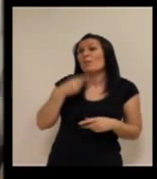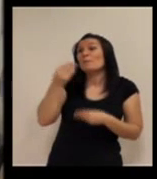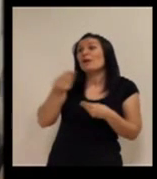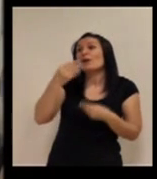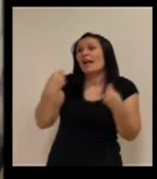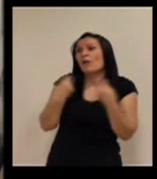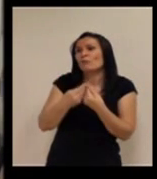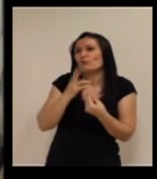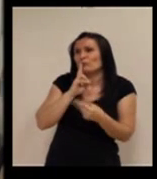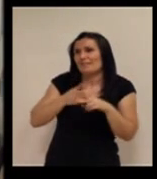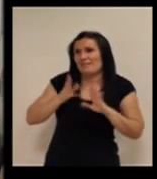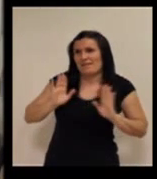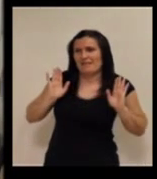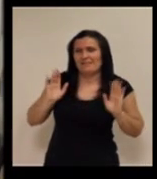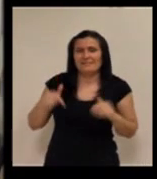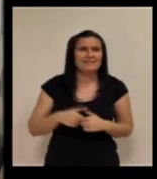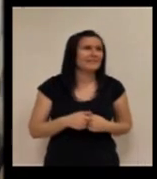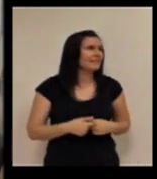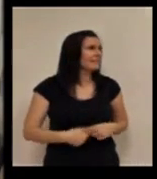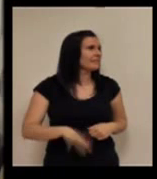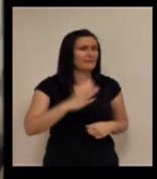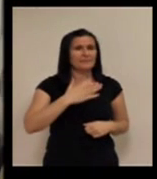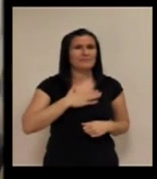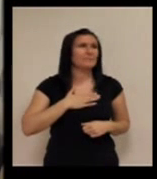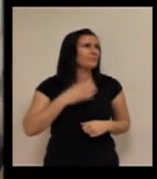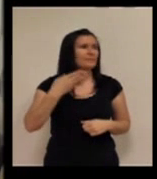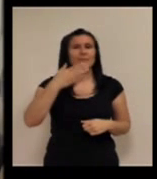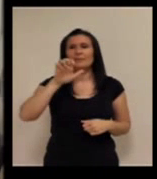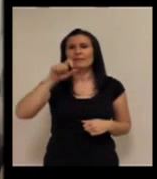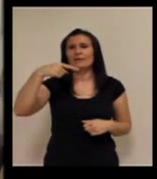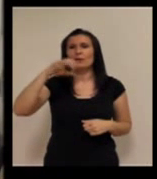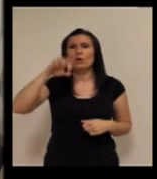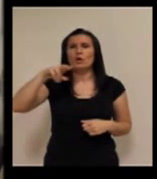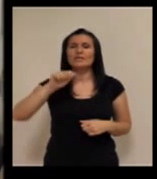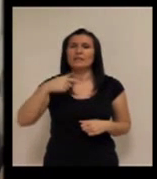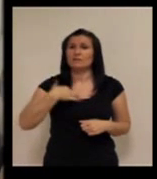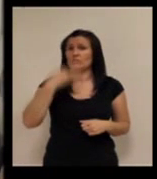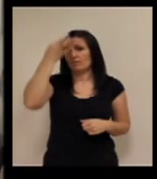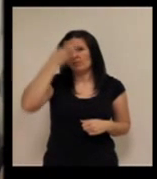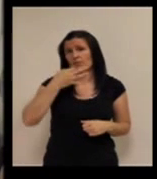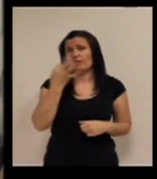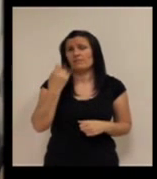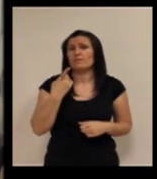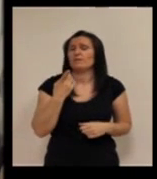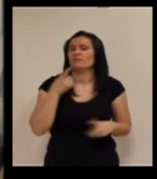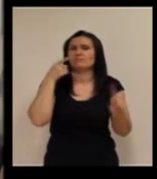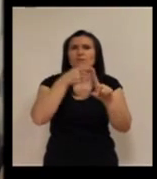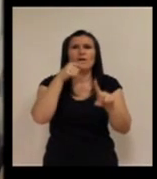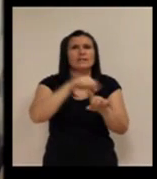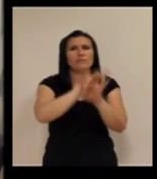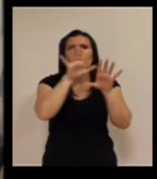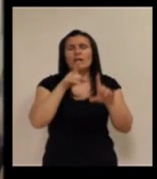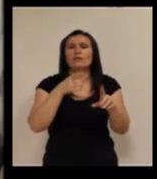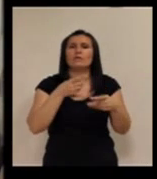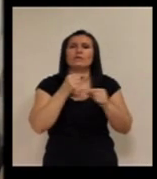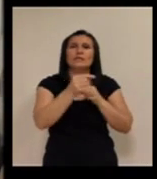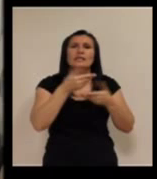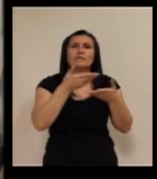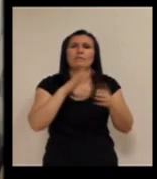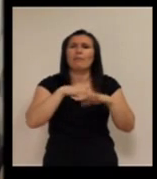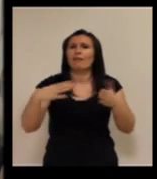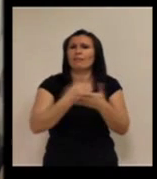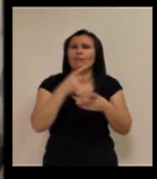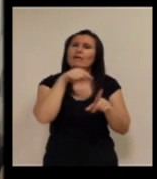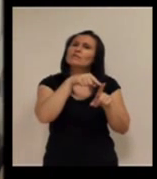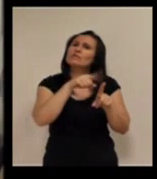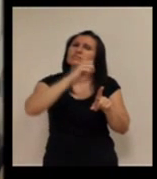no, mejoras juntas y yo por mi parte yo creo que tenemos que seguir con nuestro objetivo claro